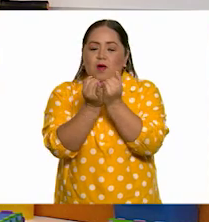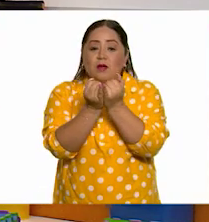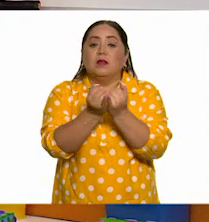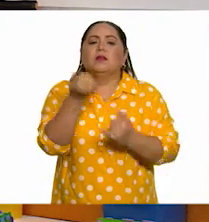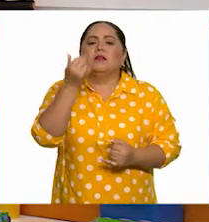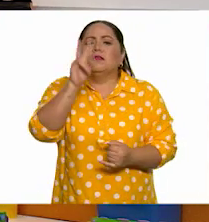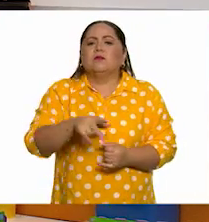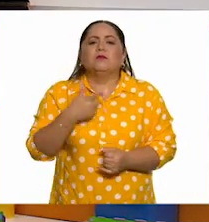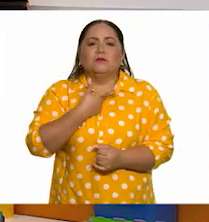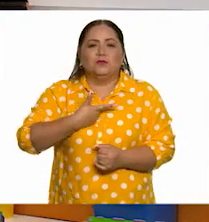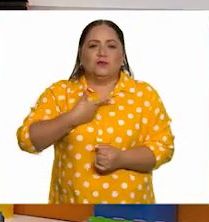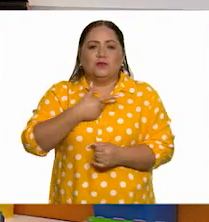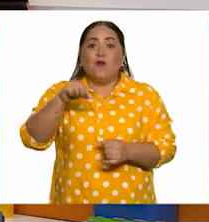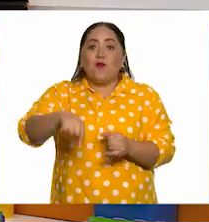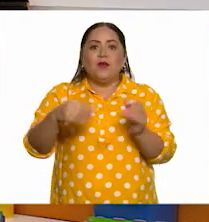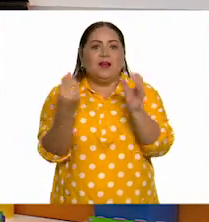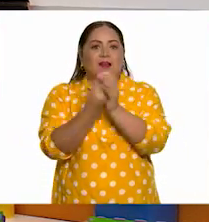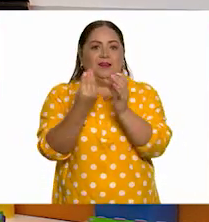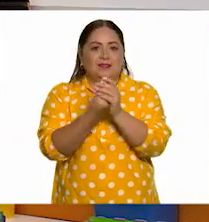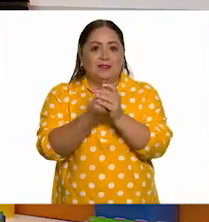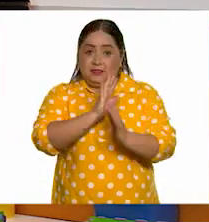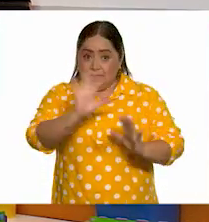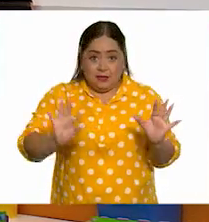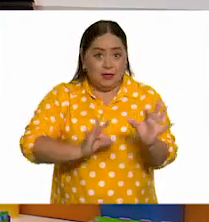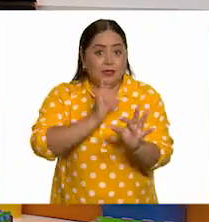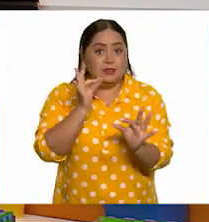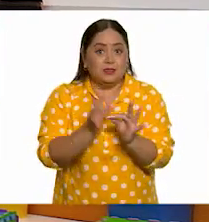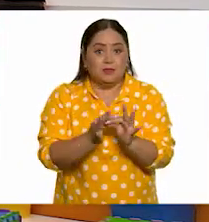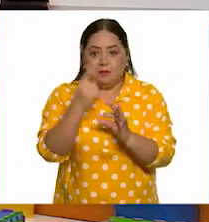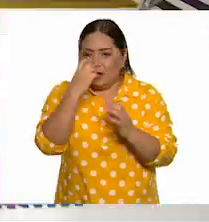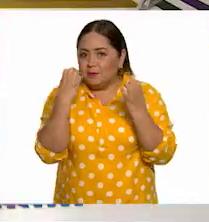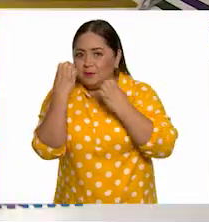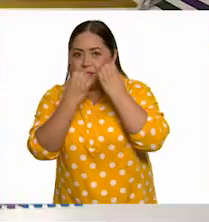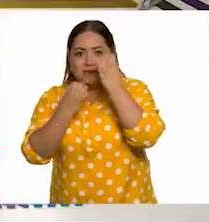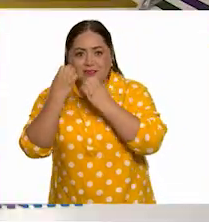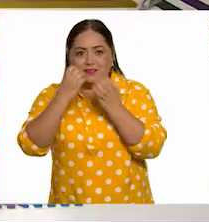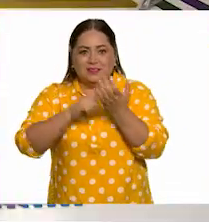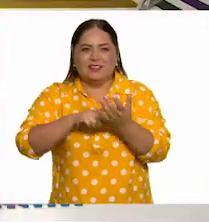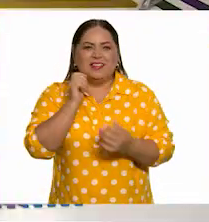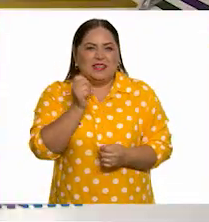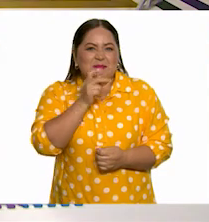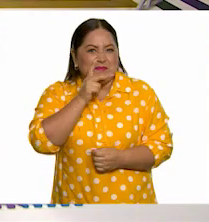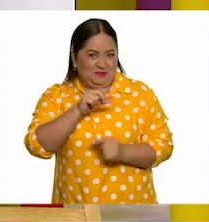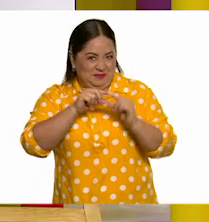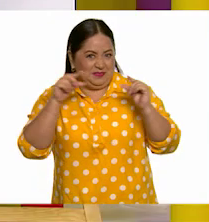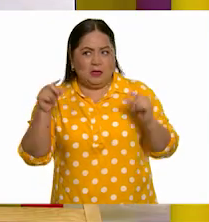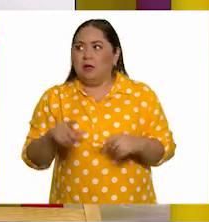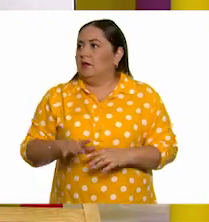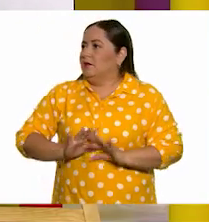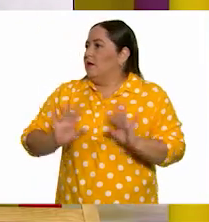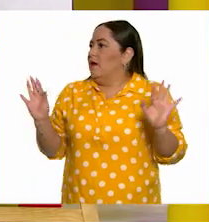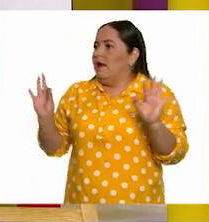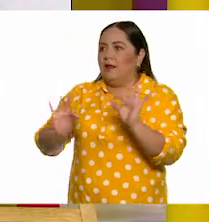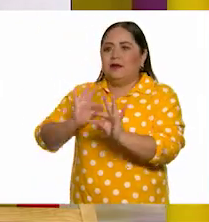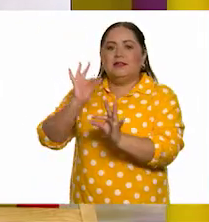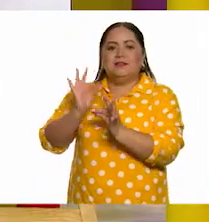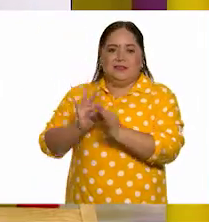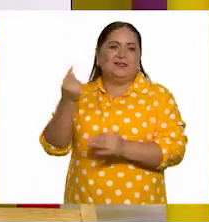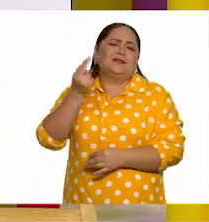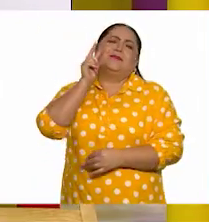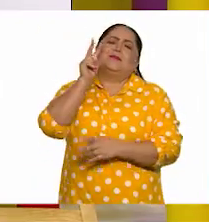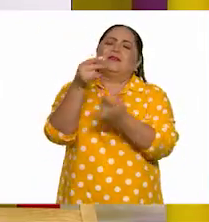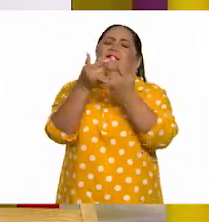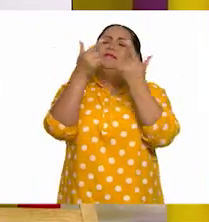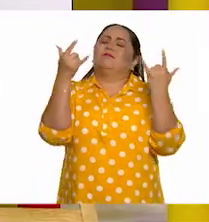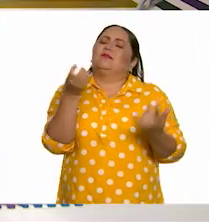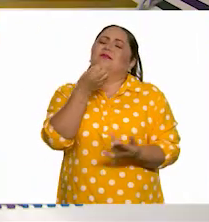Y me da gusto que estén en nuestra clase. ¿Ya listos para la última revisión de nuestra descripción? ¡Listísima para ver esas historias